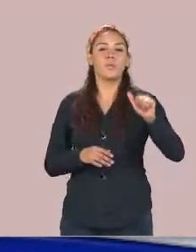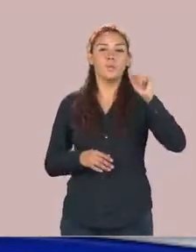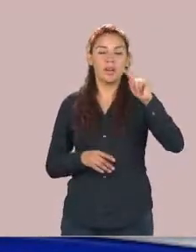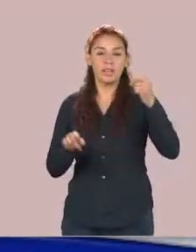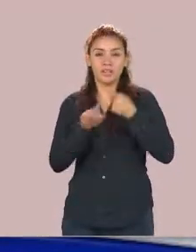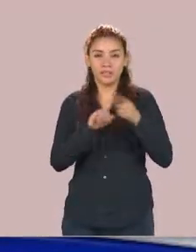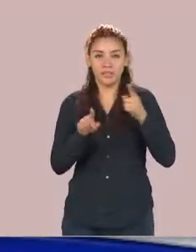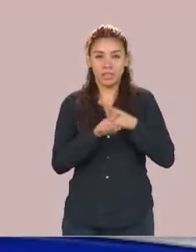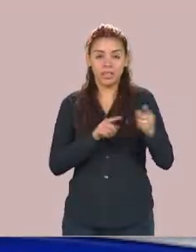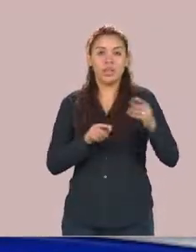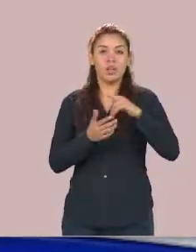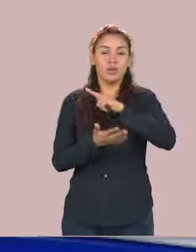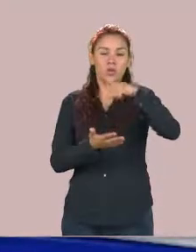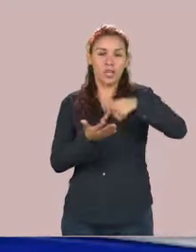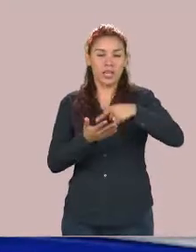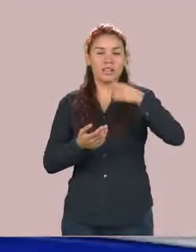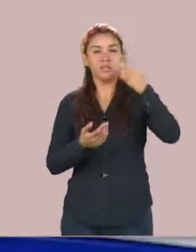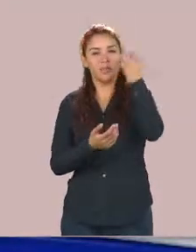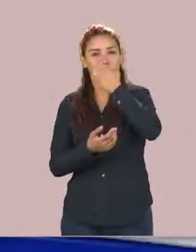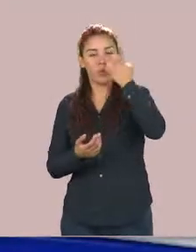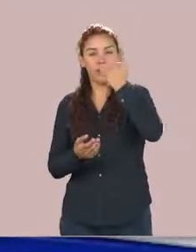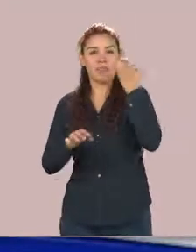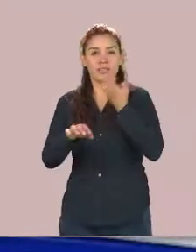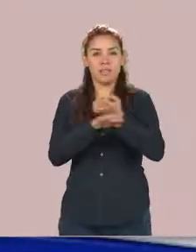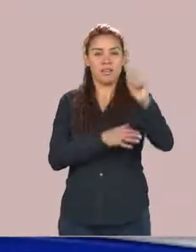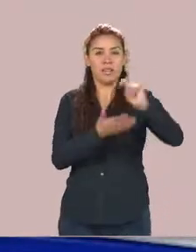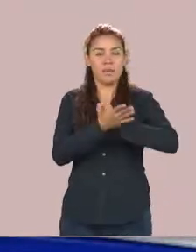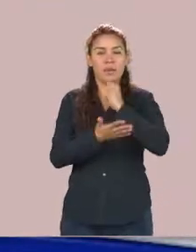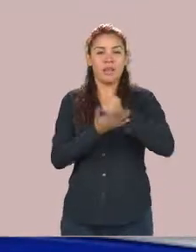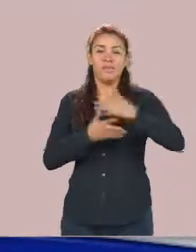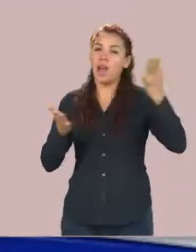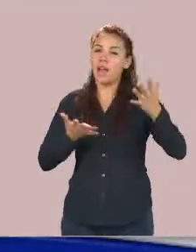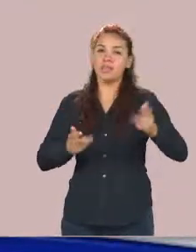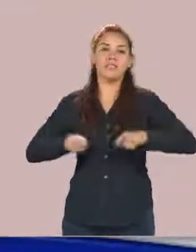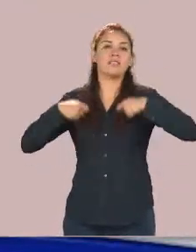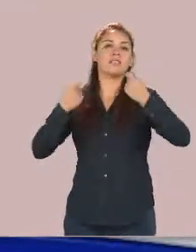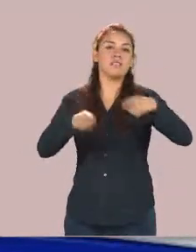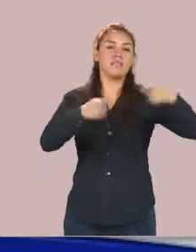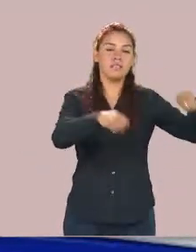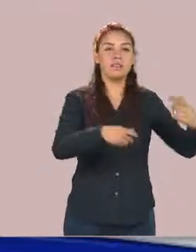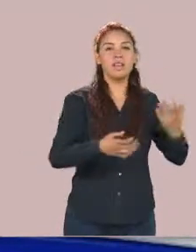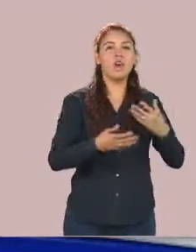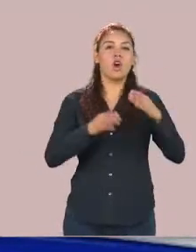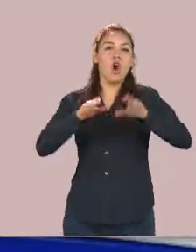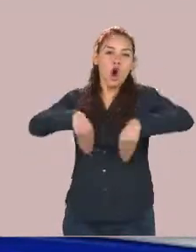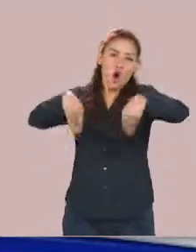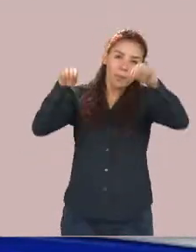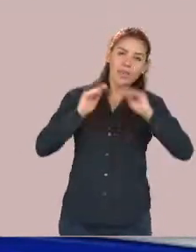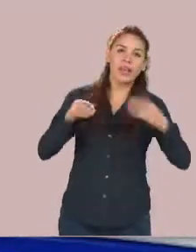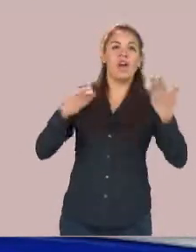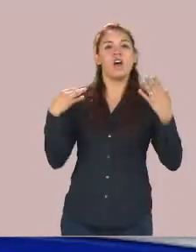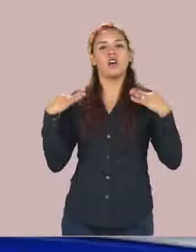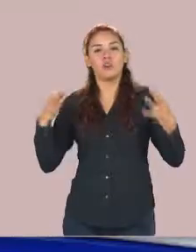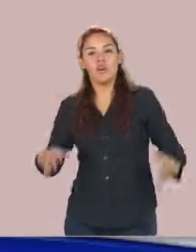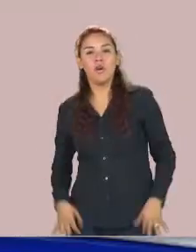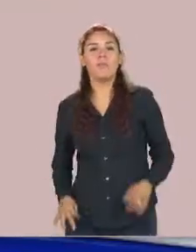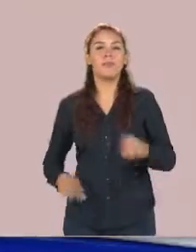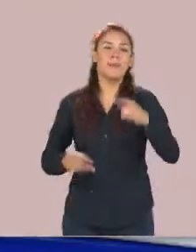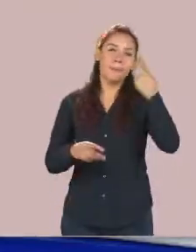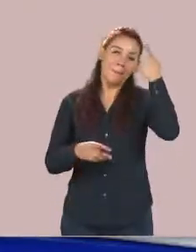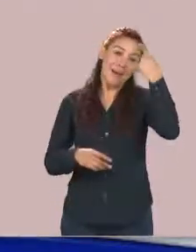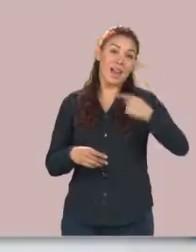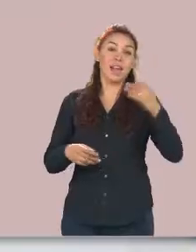dependencias en el estado, entregaron diversos apoyos para la población vulnerable, consistentes en ropa y cobertores para esta época